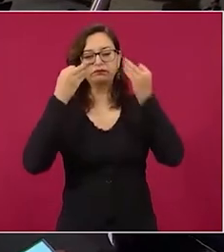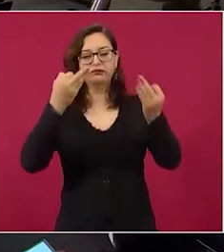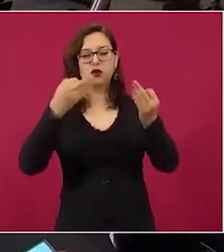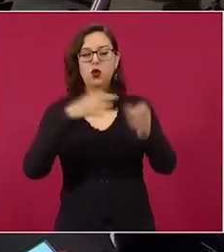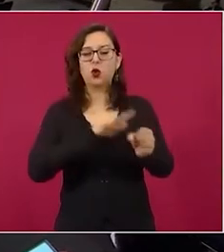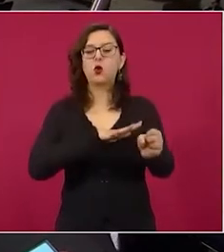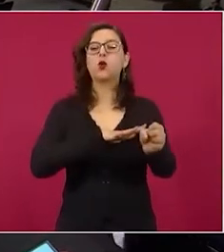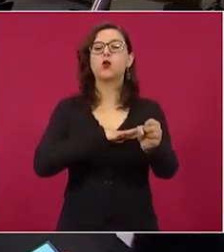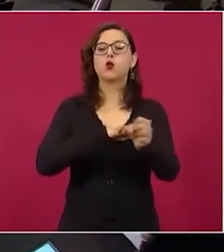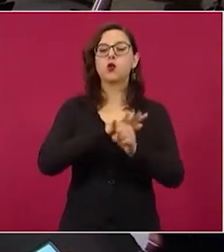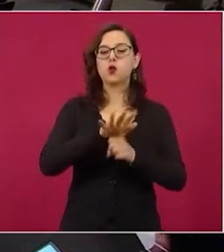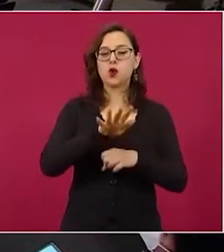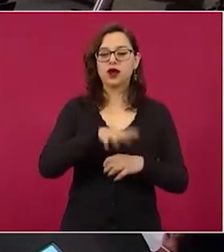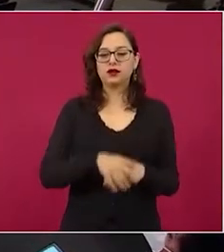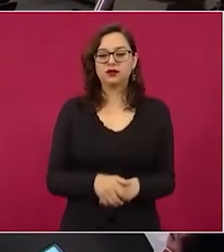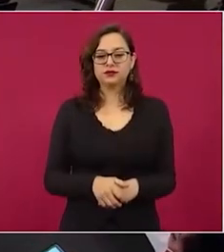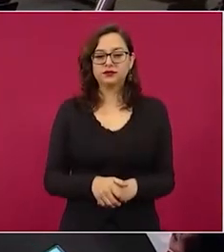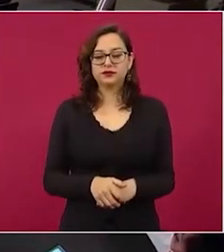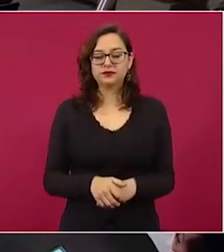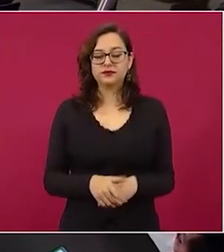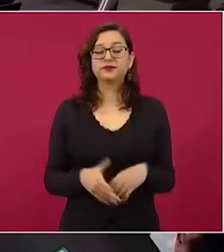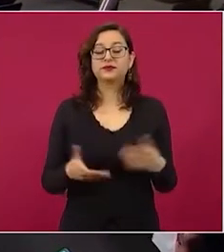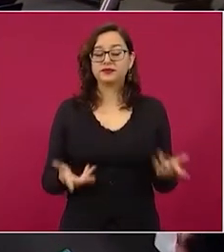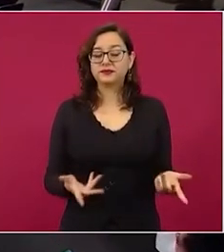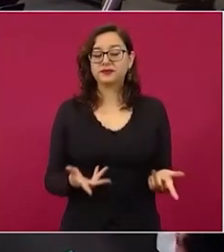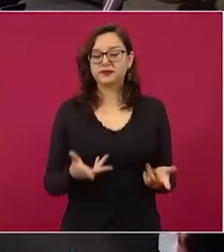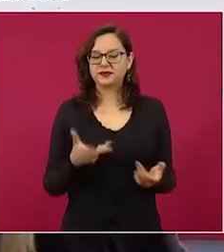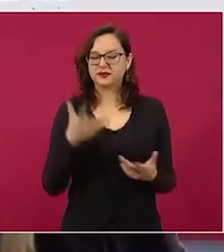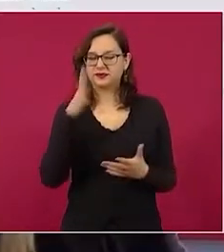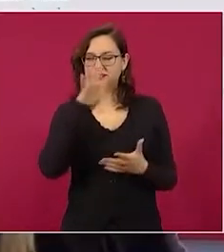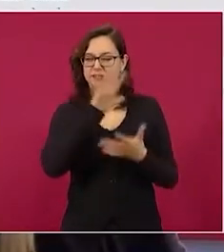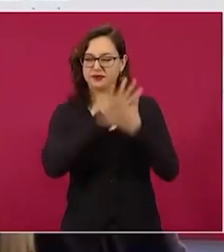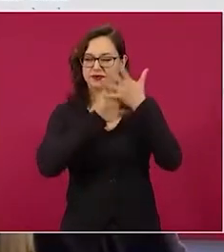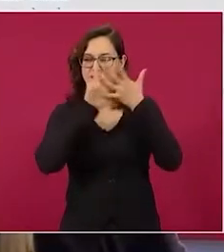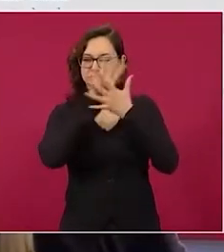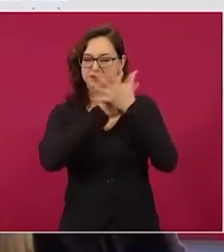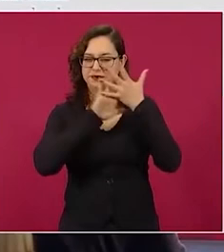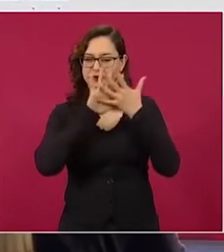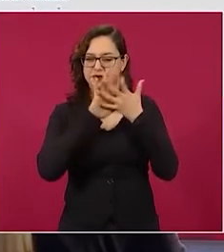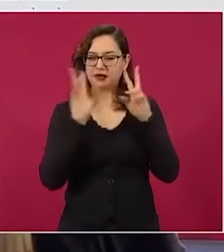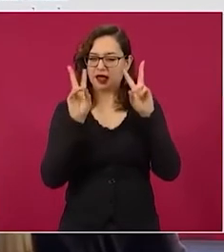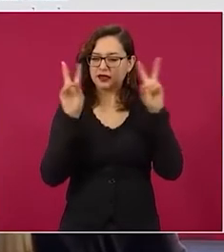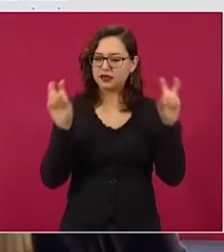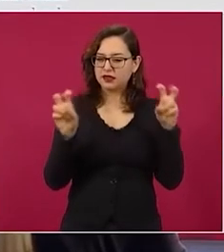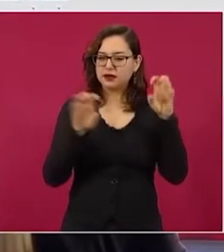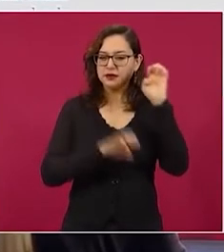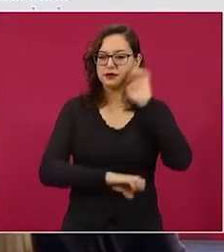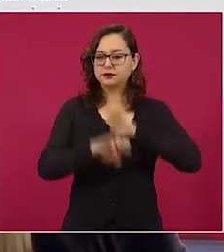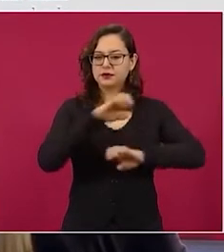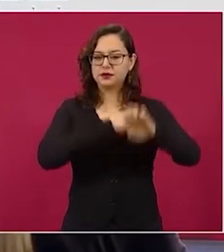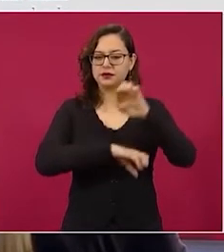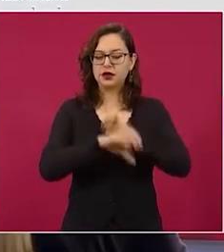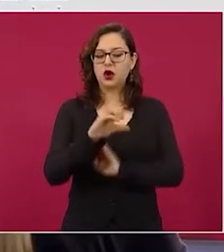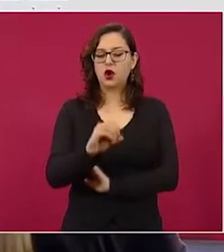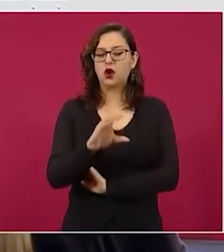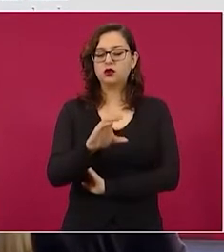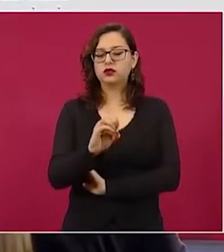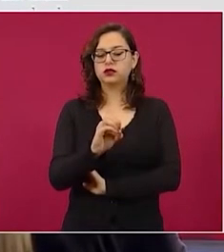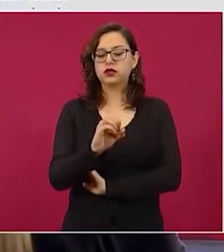poco y mal esclarecido de la empresa Oceanografía a la que haces referencia